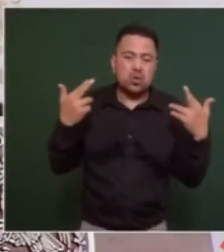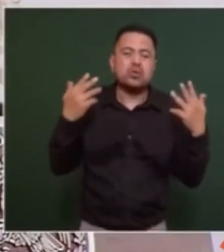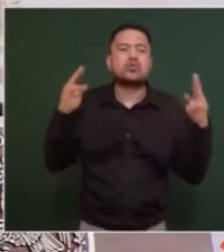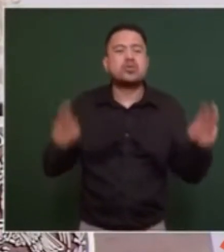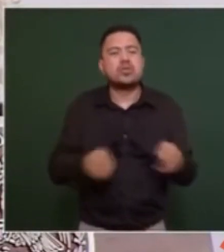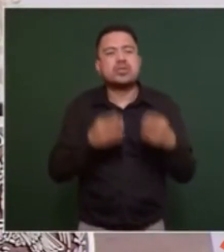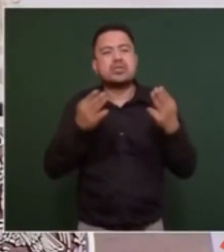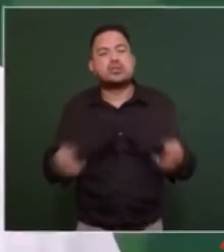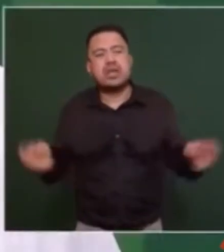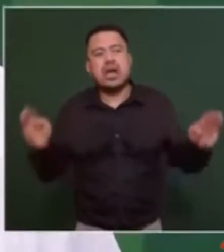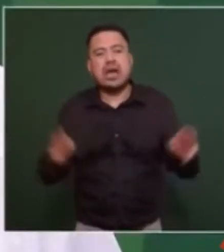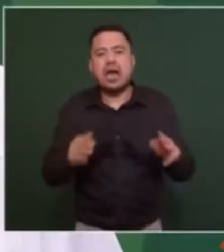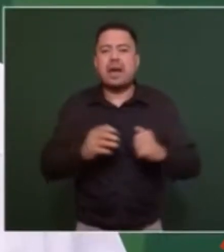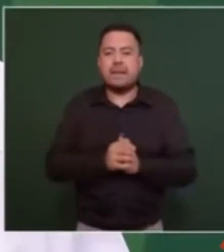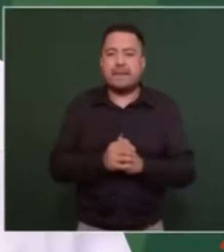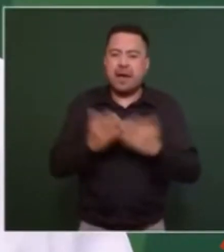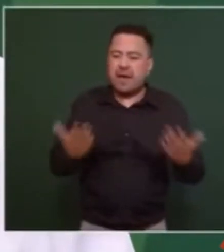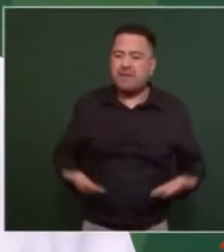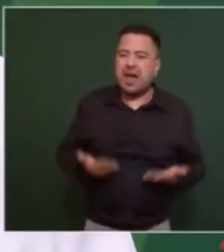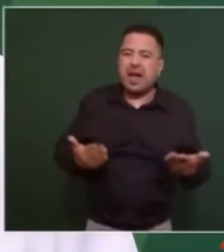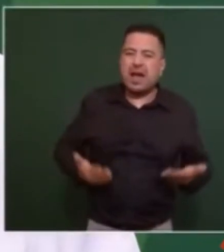Fandango Aca,